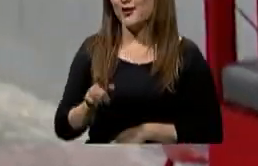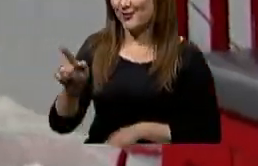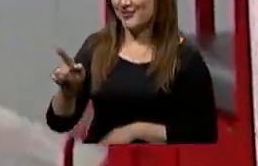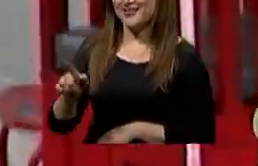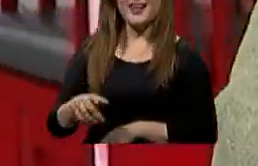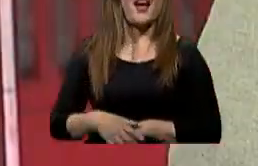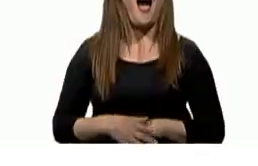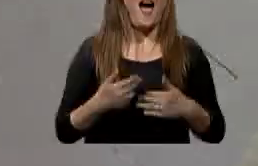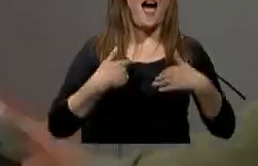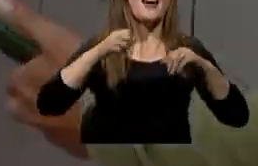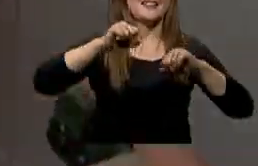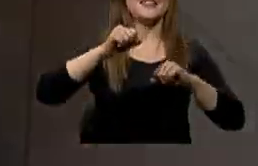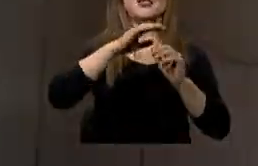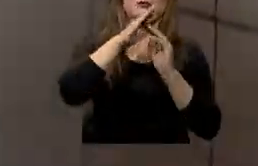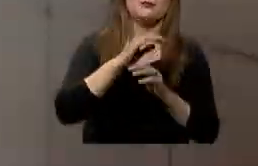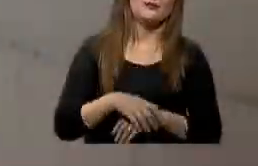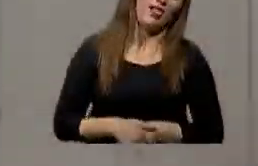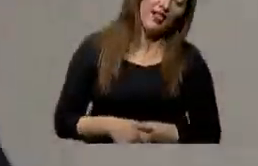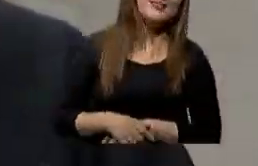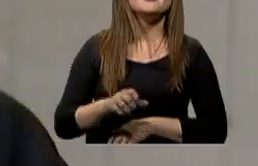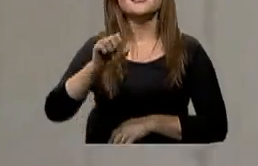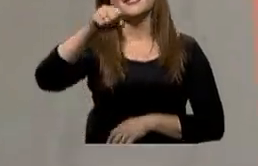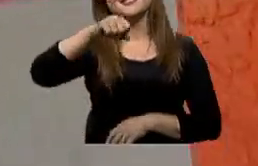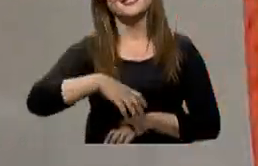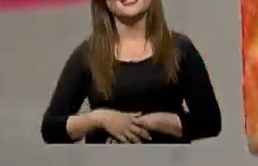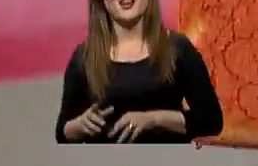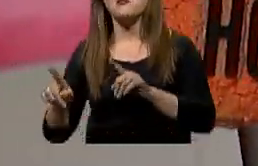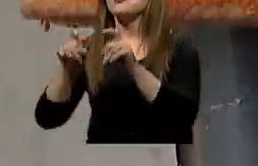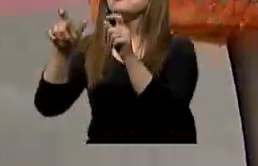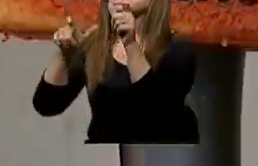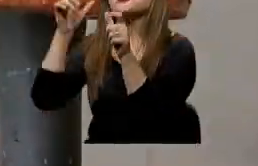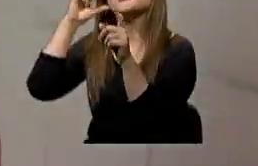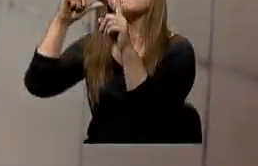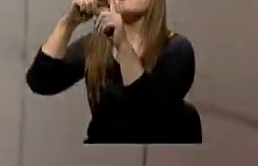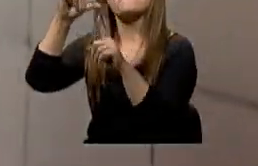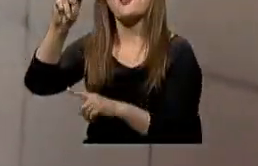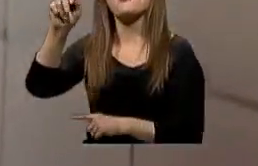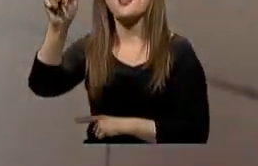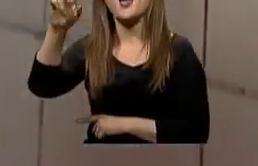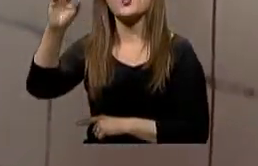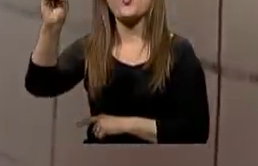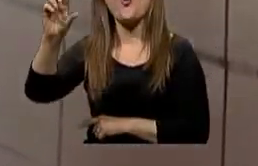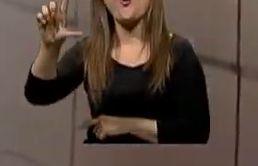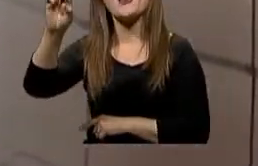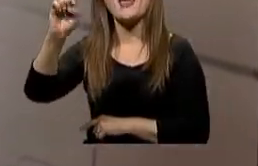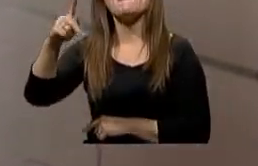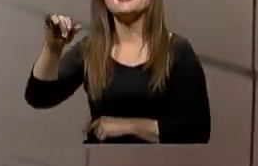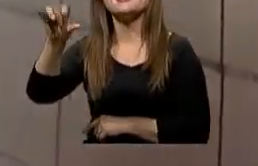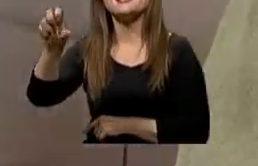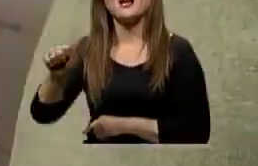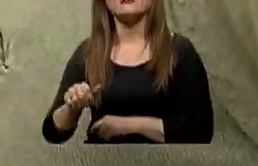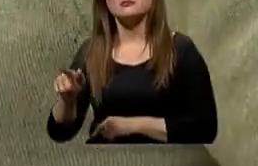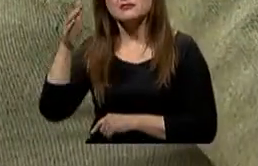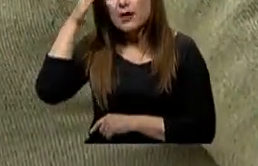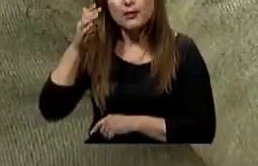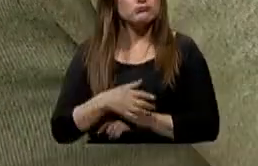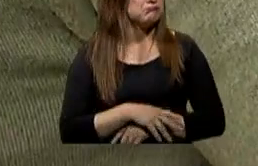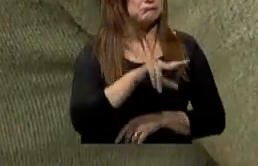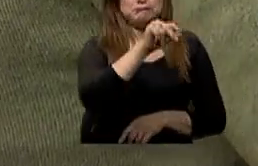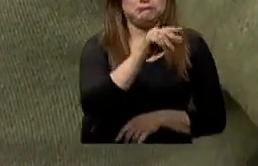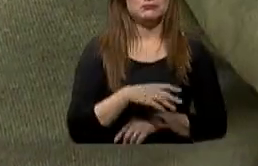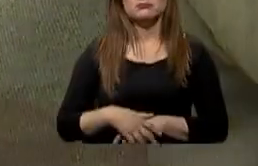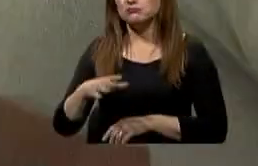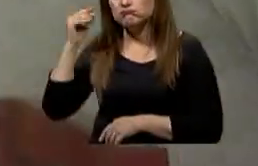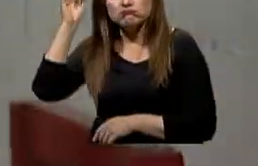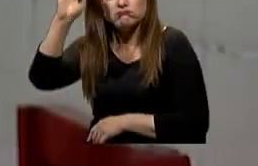Sí. ¿Sabe que estamos haciendo una encuesta para ver si la ciudadanía sabe qué es la narcolepsia? No. ¿Nunca ha escuchado? Un